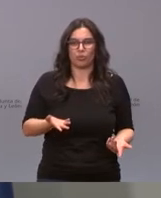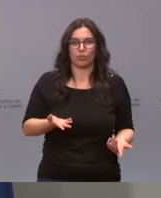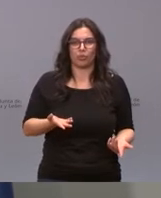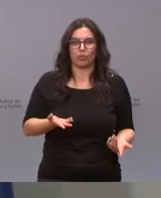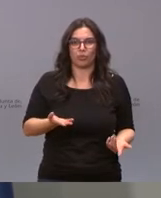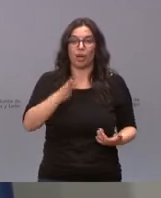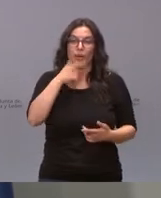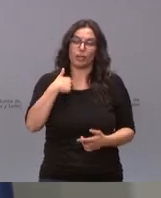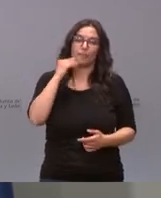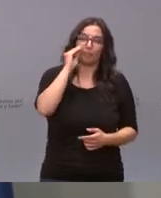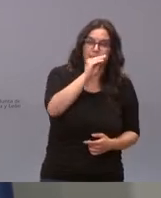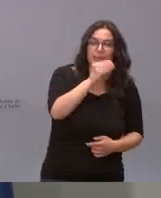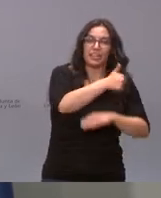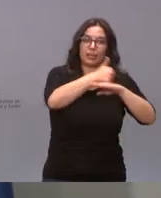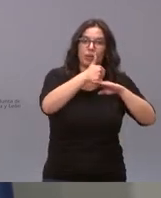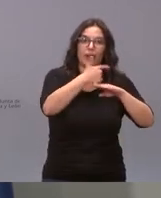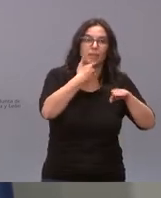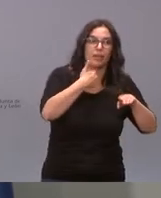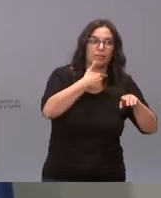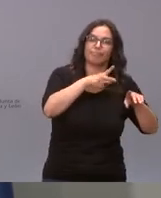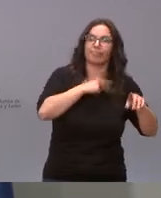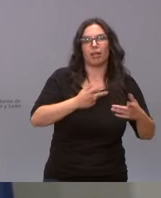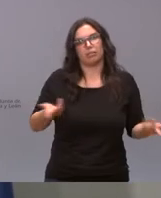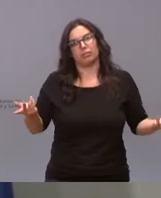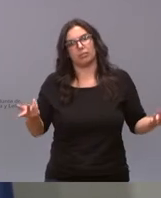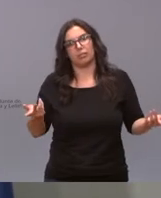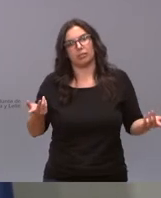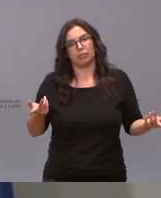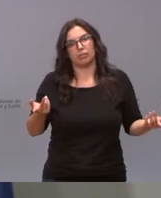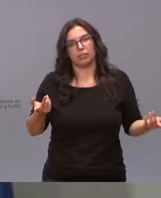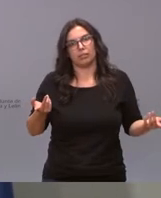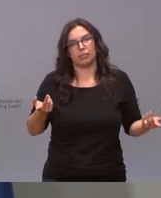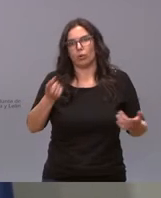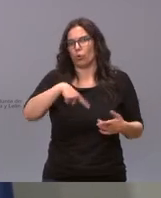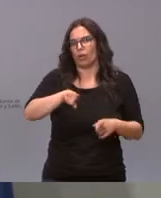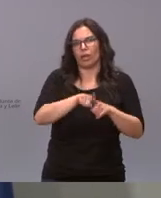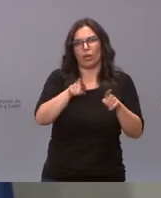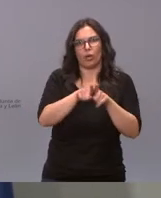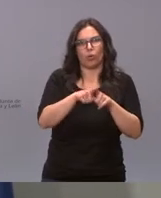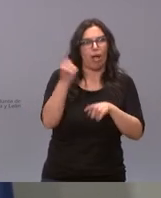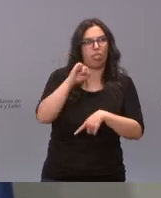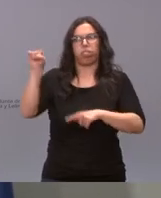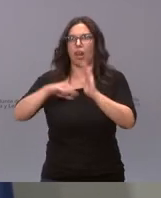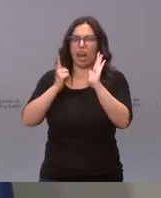al tribunal se lo recurra y luego le diga oiga ustedes es que son unos peligrosos delincuentes que se saltan a la ley oiga